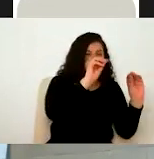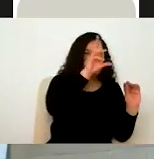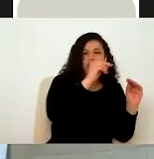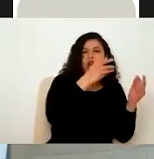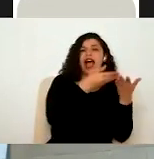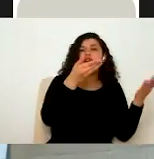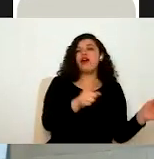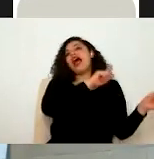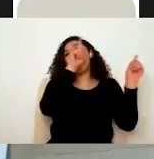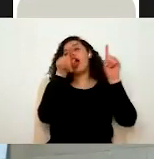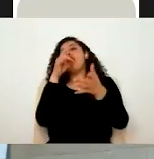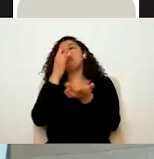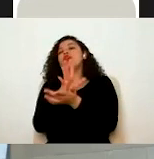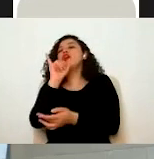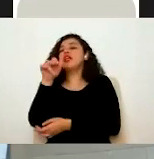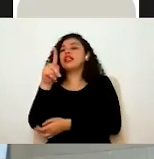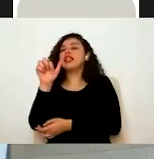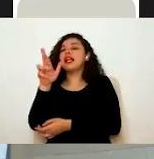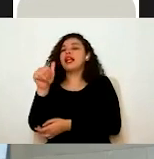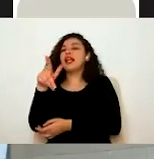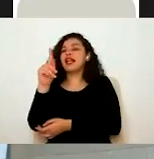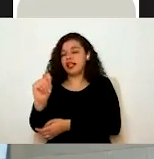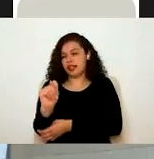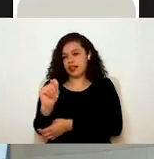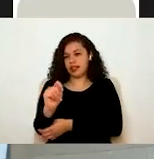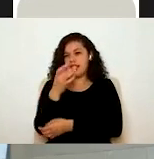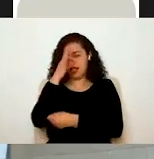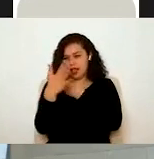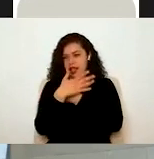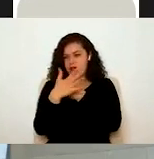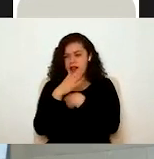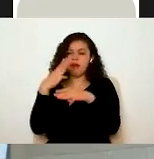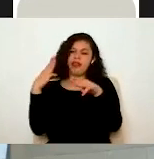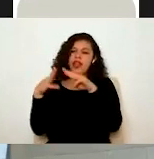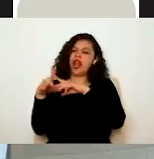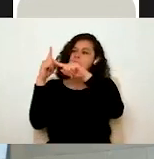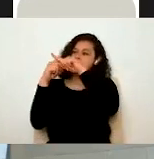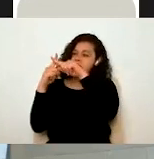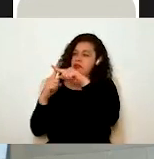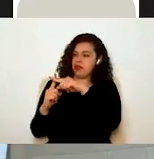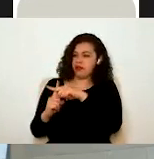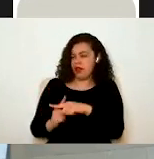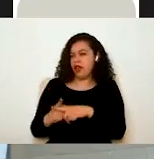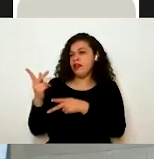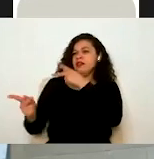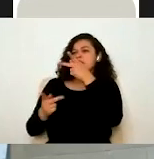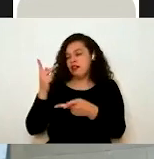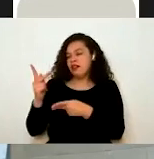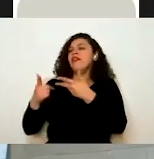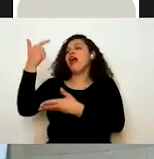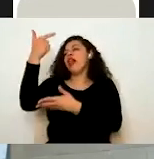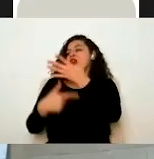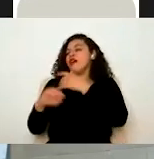aquí, como les comentaba, el material adicional que podemos ir sumando, como encuestas, el catálogo de